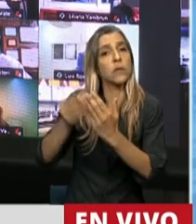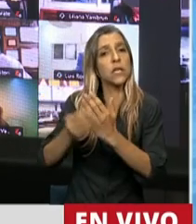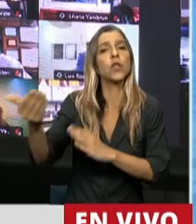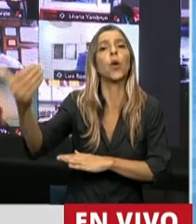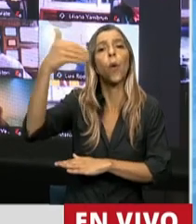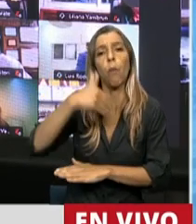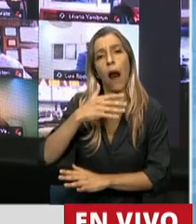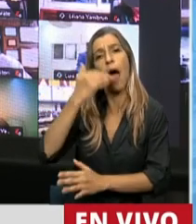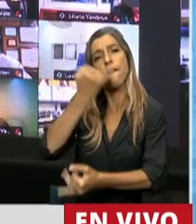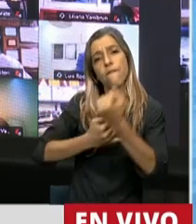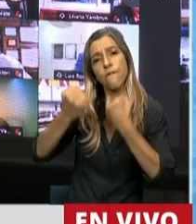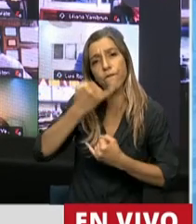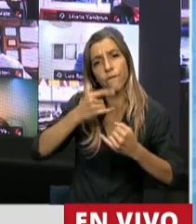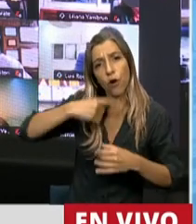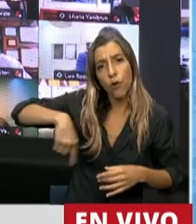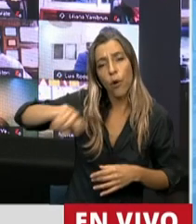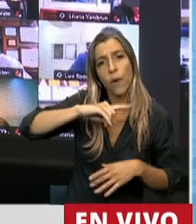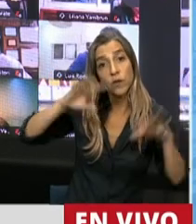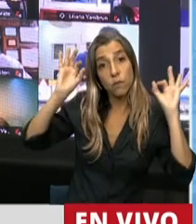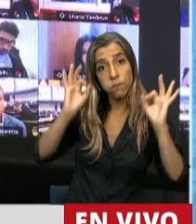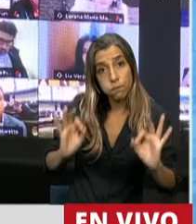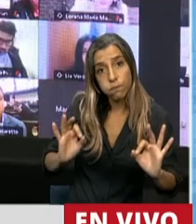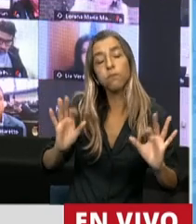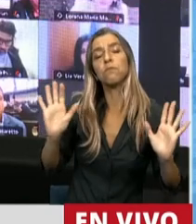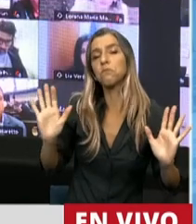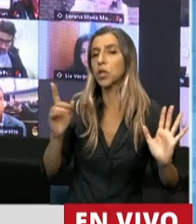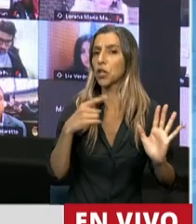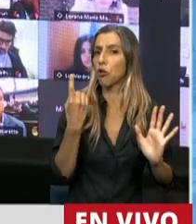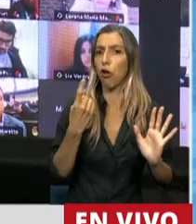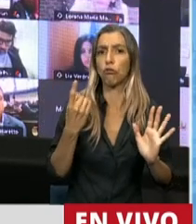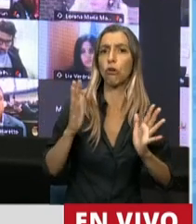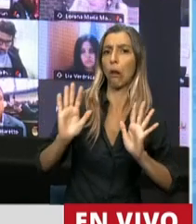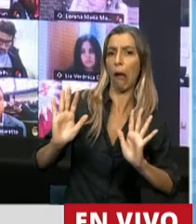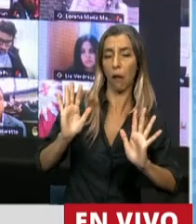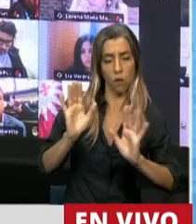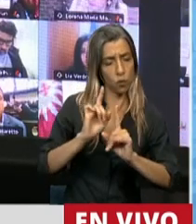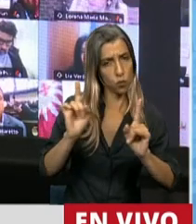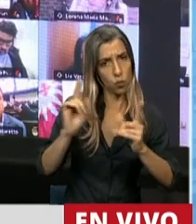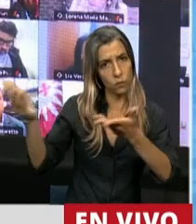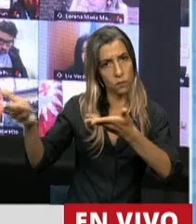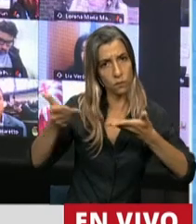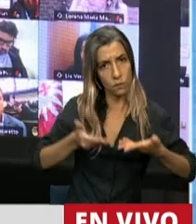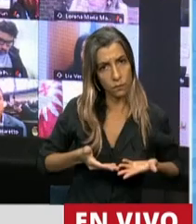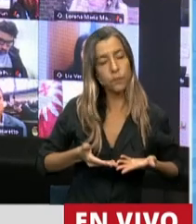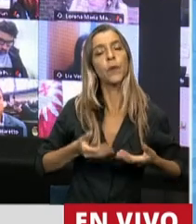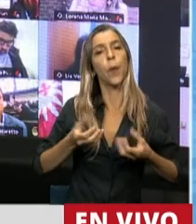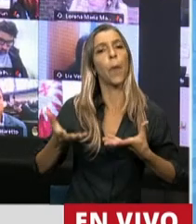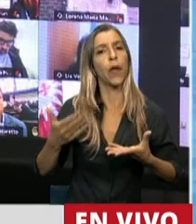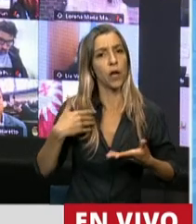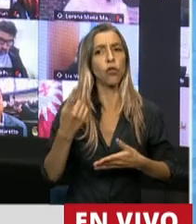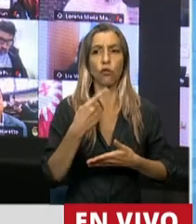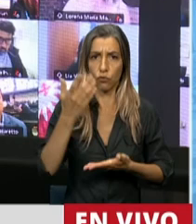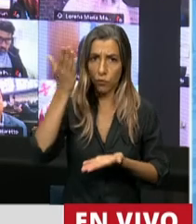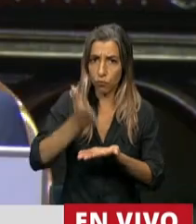nos provea de toda la información y no va a tener ningún ápice de reticencia para aplicar lo que corresponda.